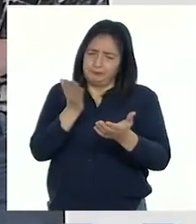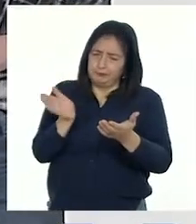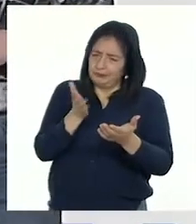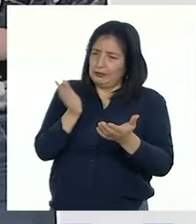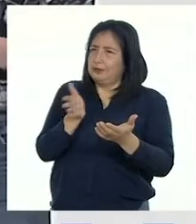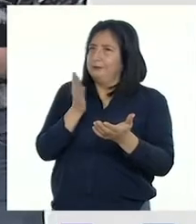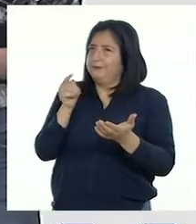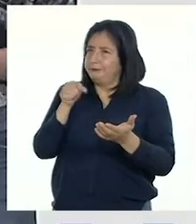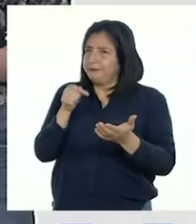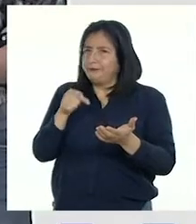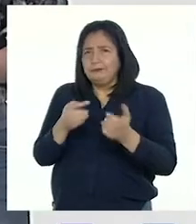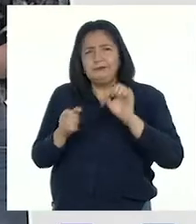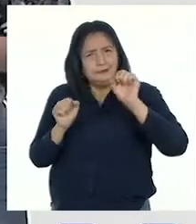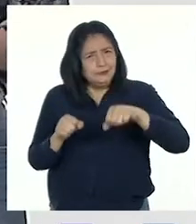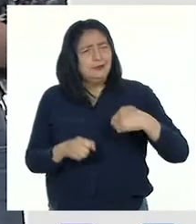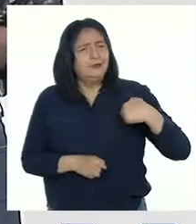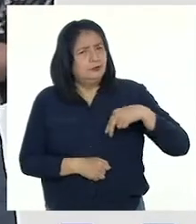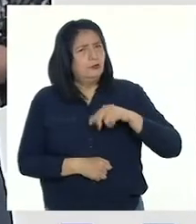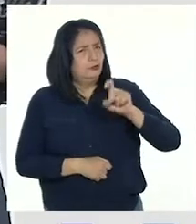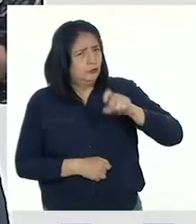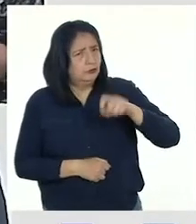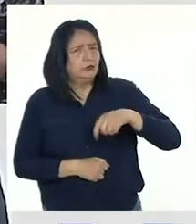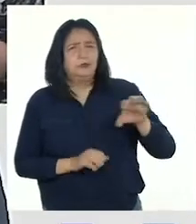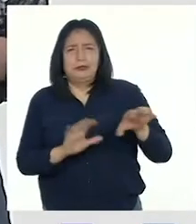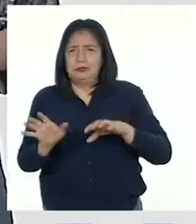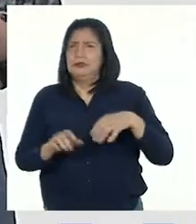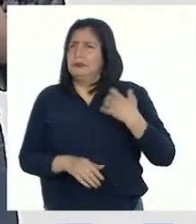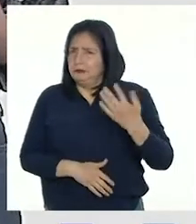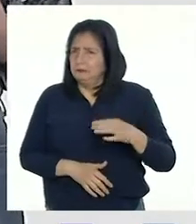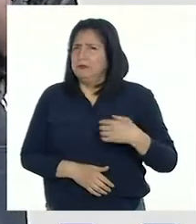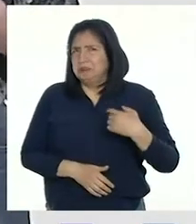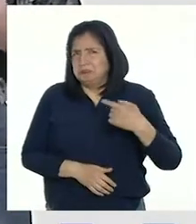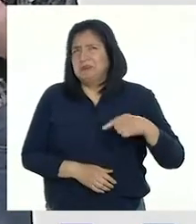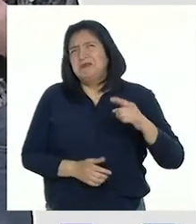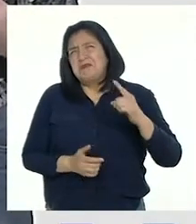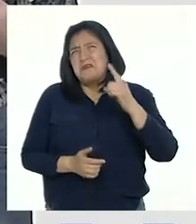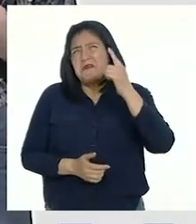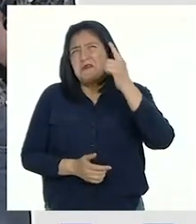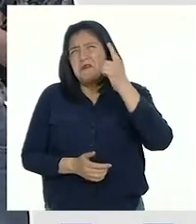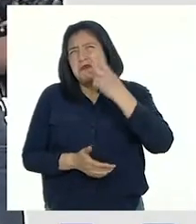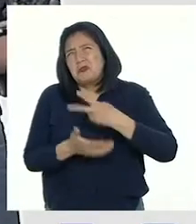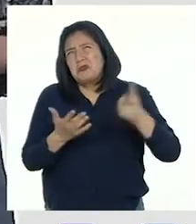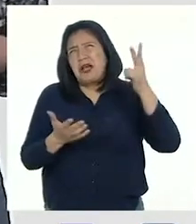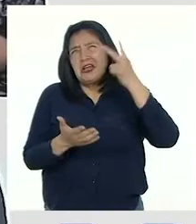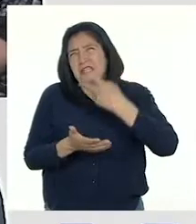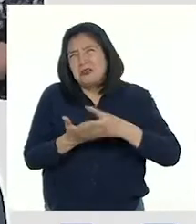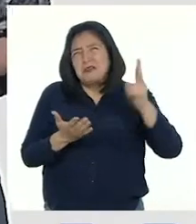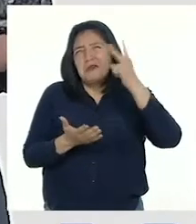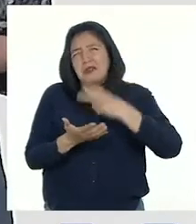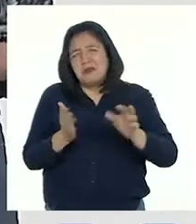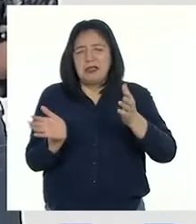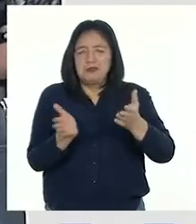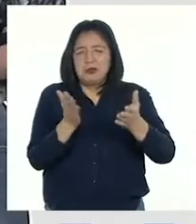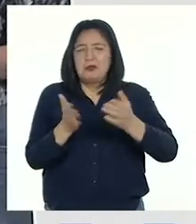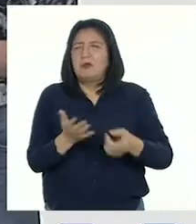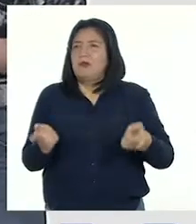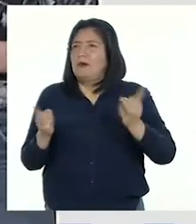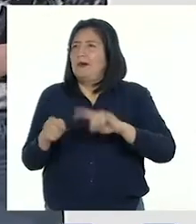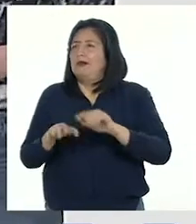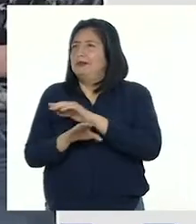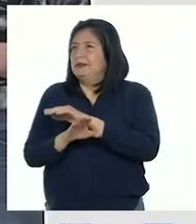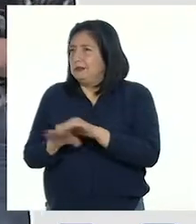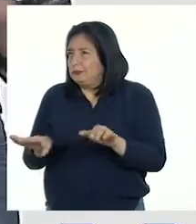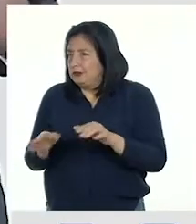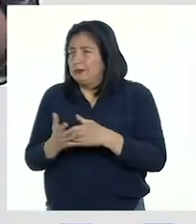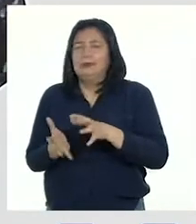portafolio es una actividad que debemos hacer con frecuencia. Podría ser cada dos semanas, como en nuestro caso, al terminar una experiencia